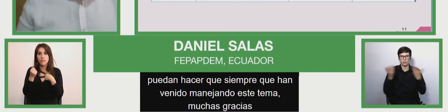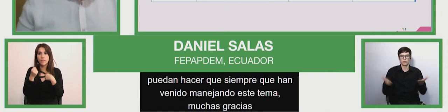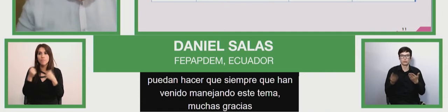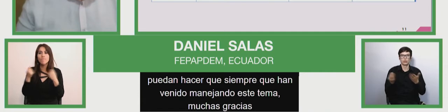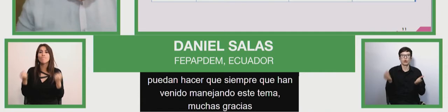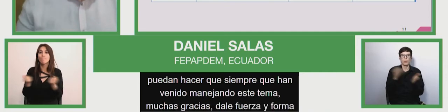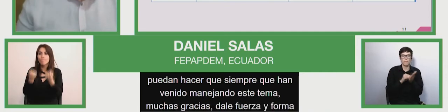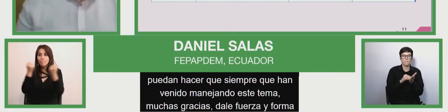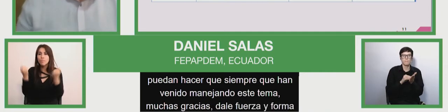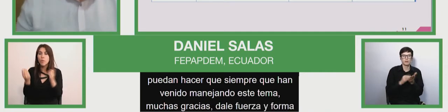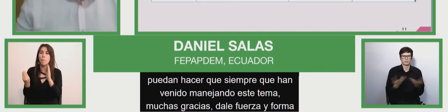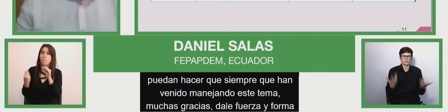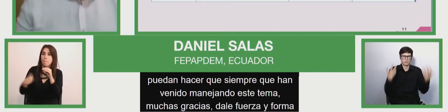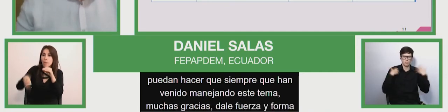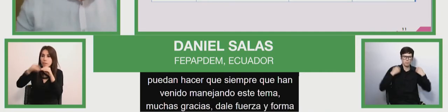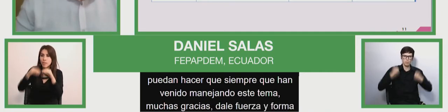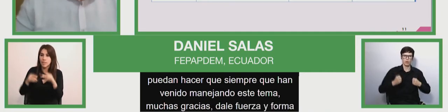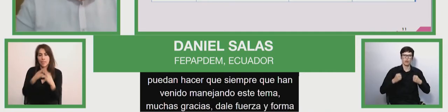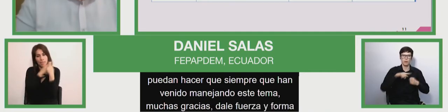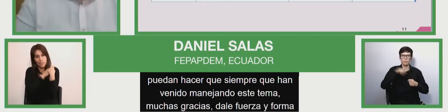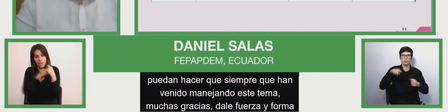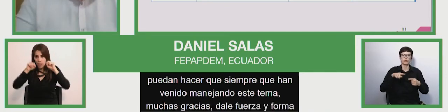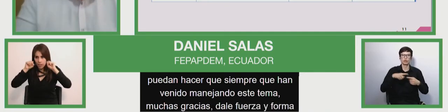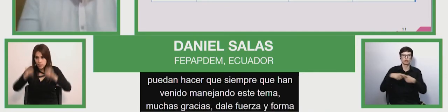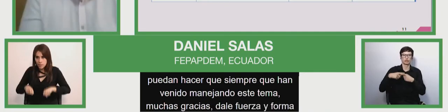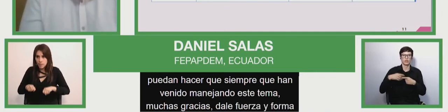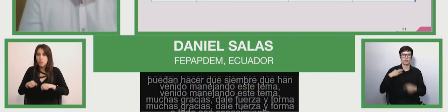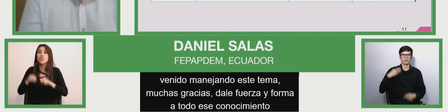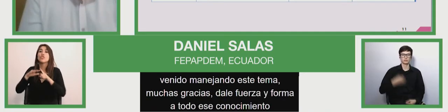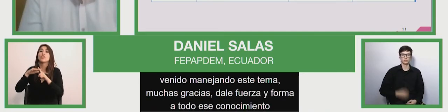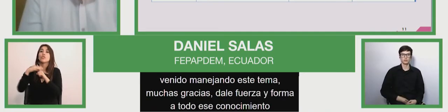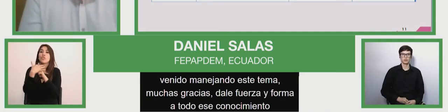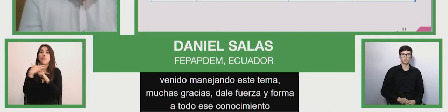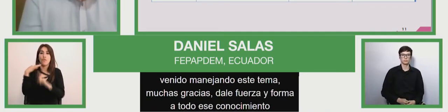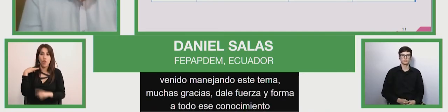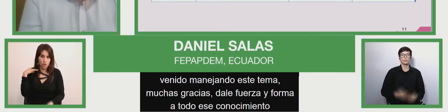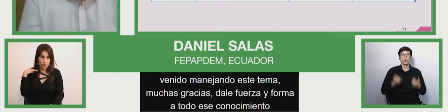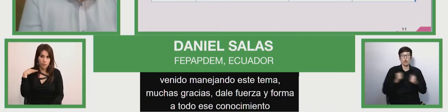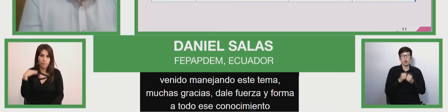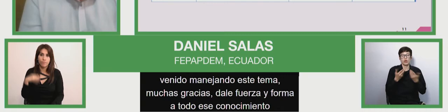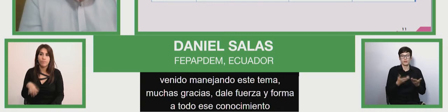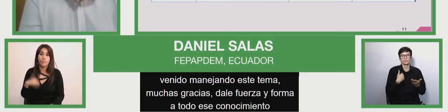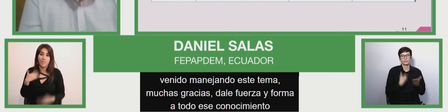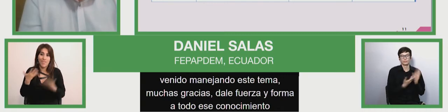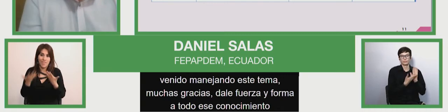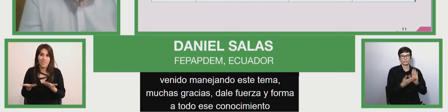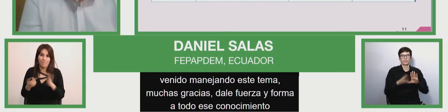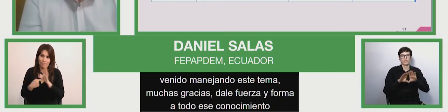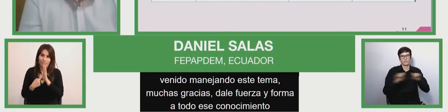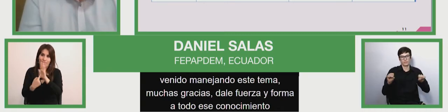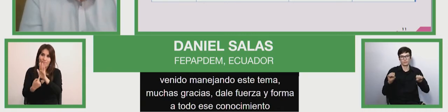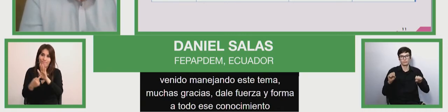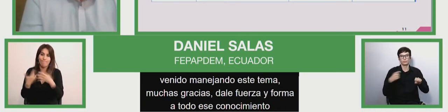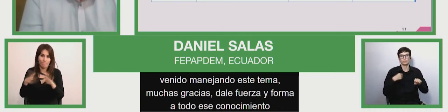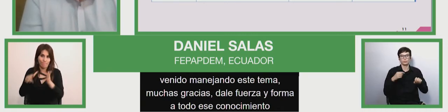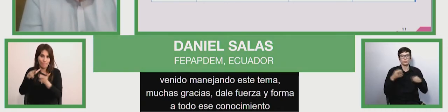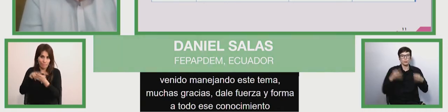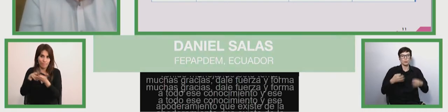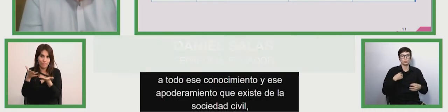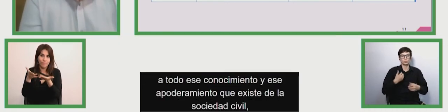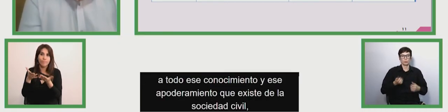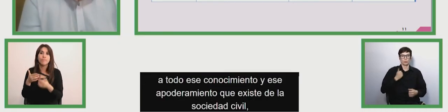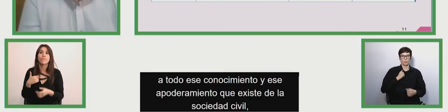a ese empoderamiento que existe ya desde la sociedad civil yo con eso les dejo más bien creo que cumplo con el tiempo